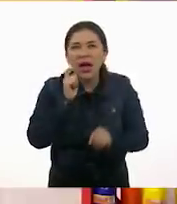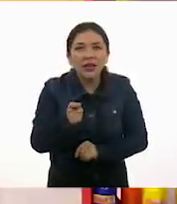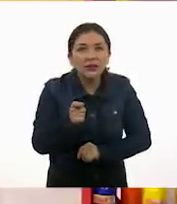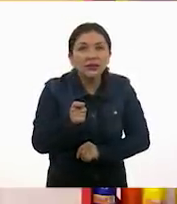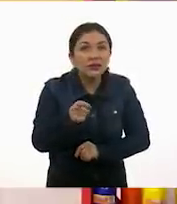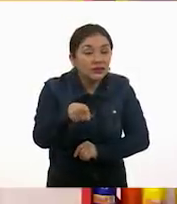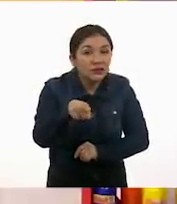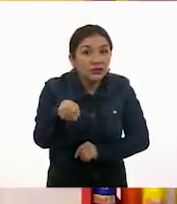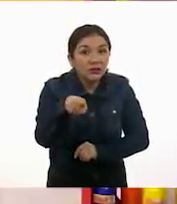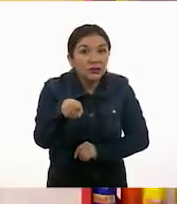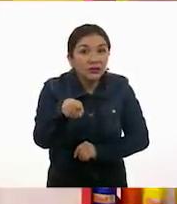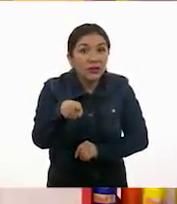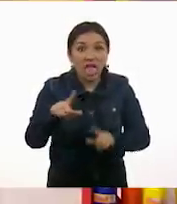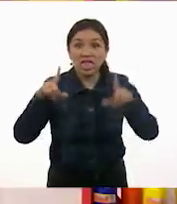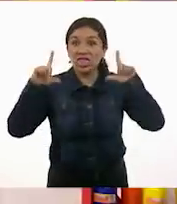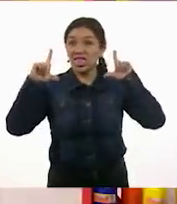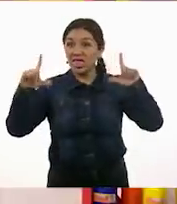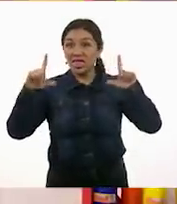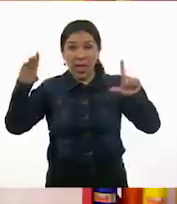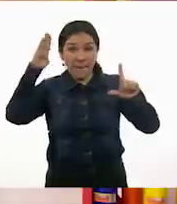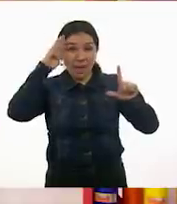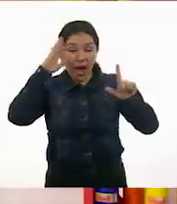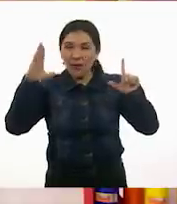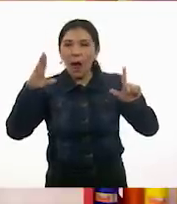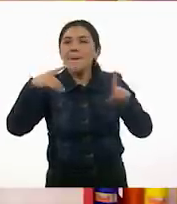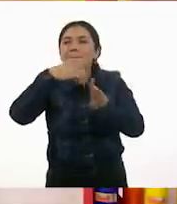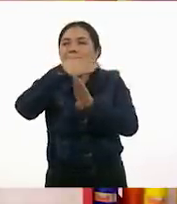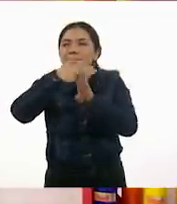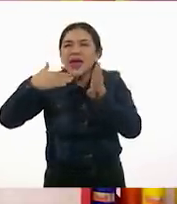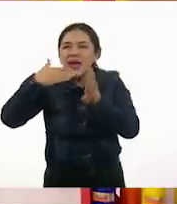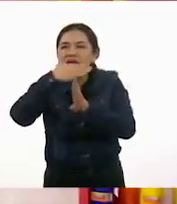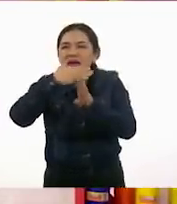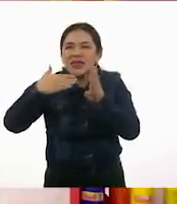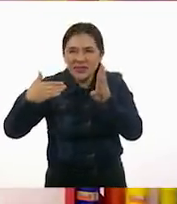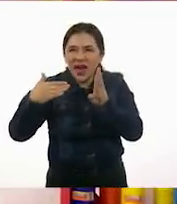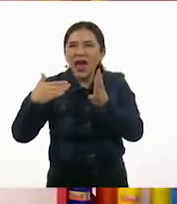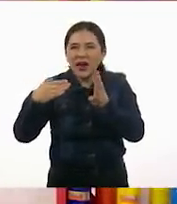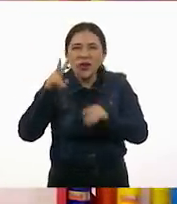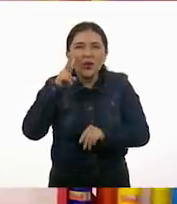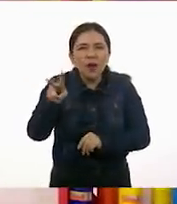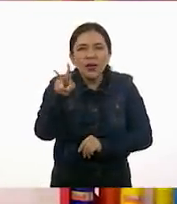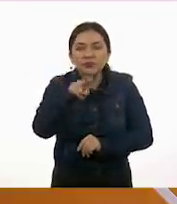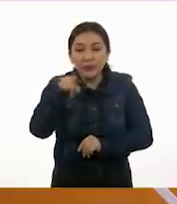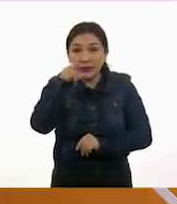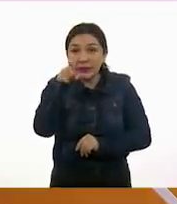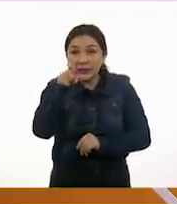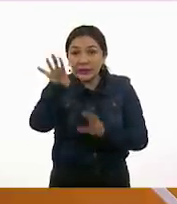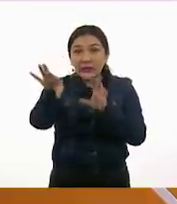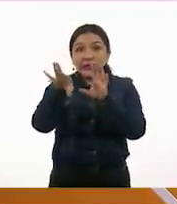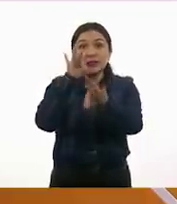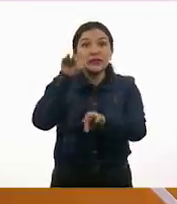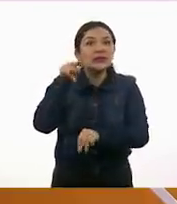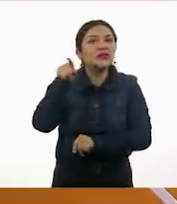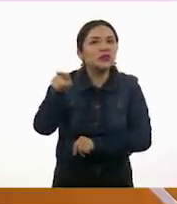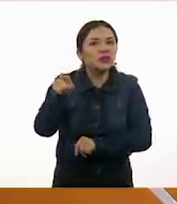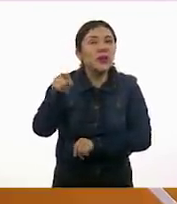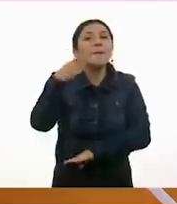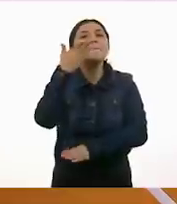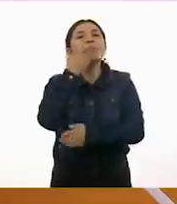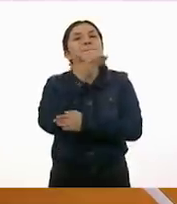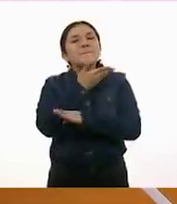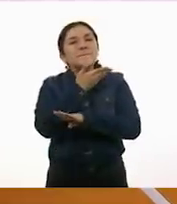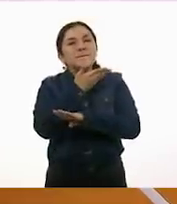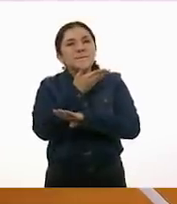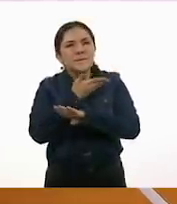es el triángulo más grande, sino es el mediano. El mediano, entonces... Entonces, el mediano es el... ¡Blanco!